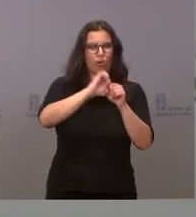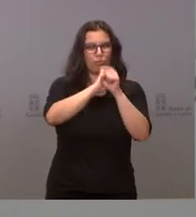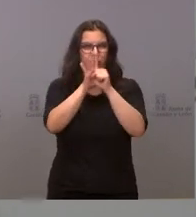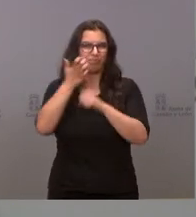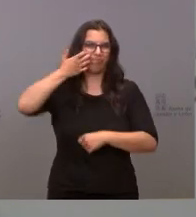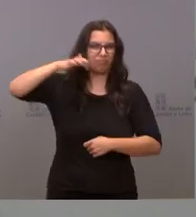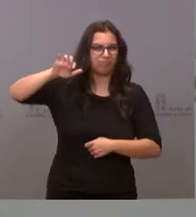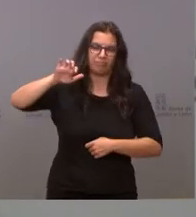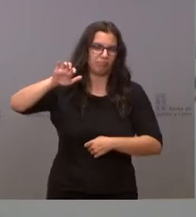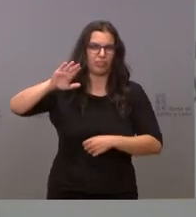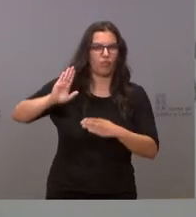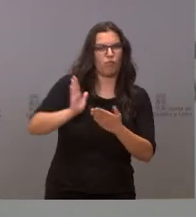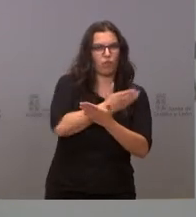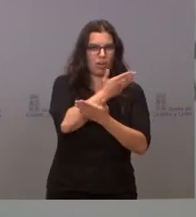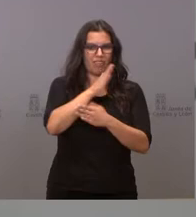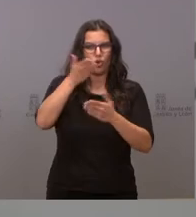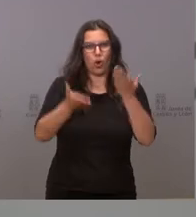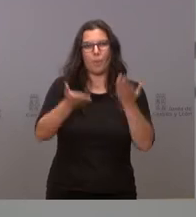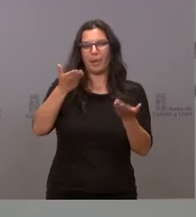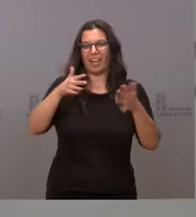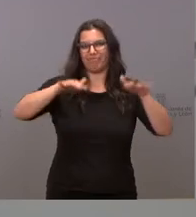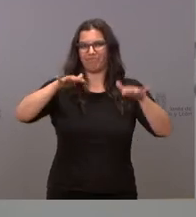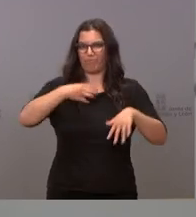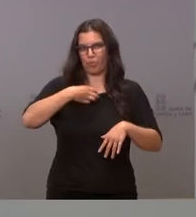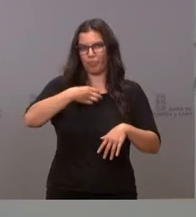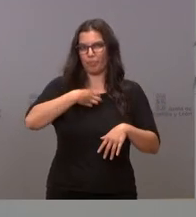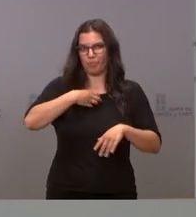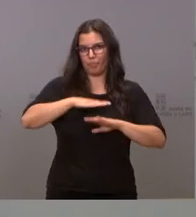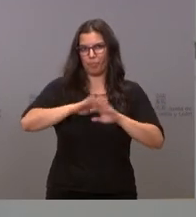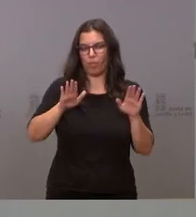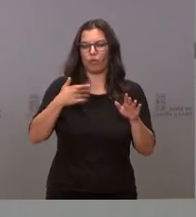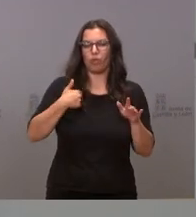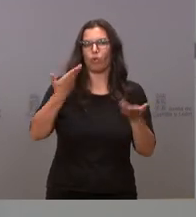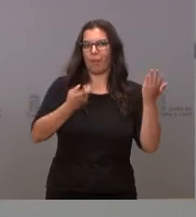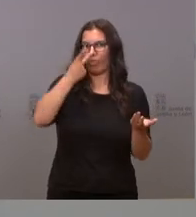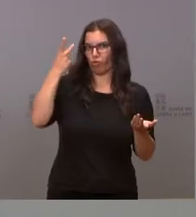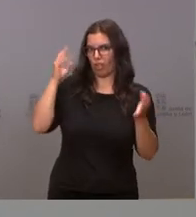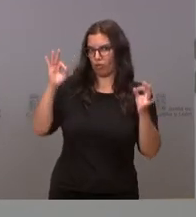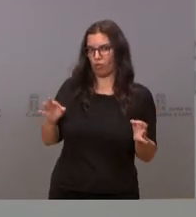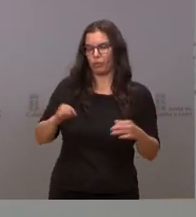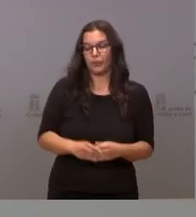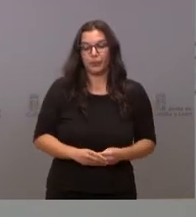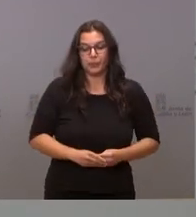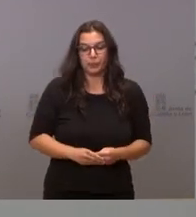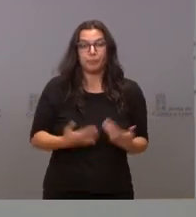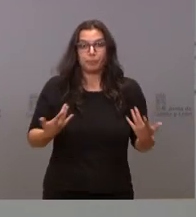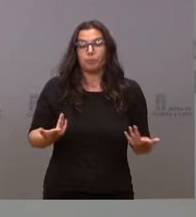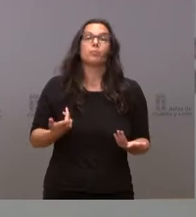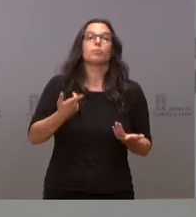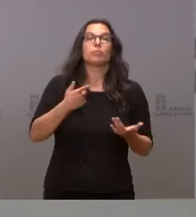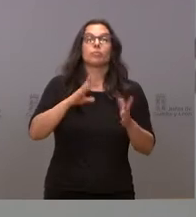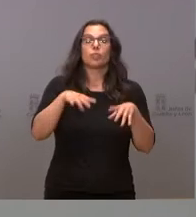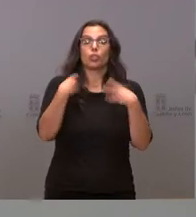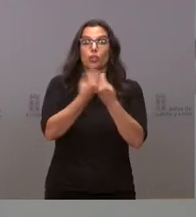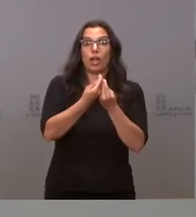atípico y no eran equivalentes las medidas. Por tanto, el importe de autoliquidaciones en ese